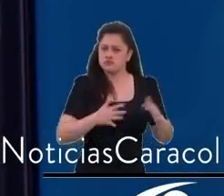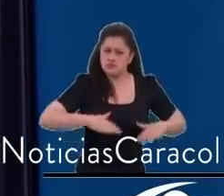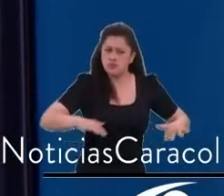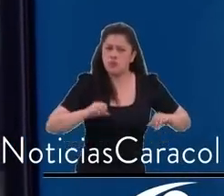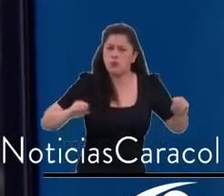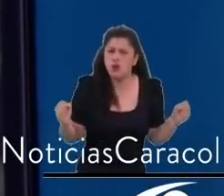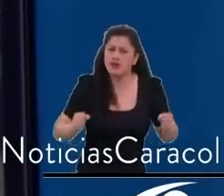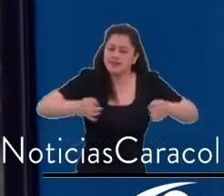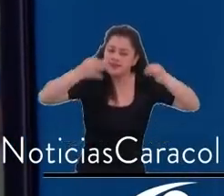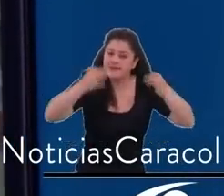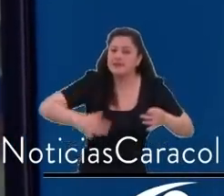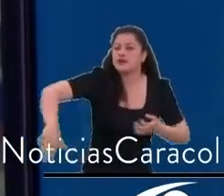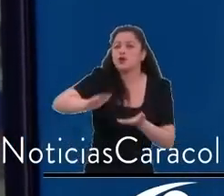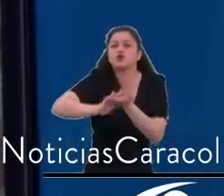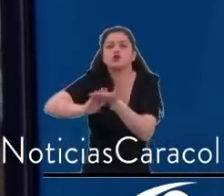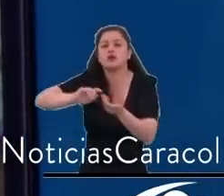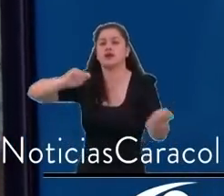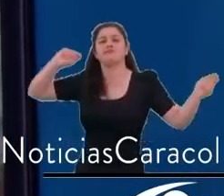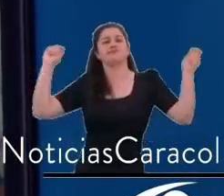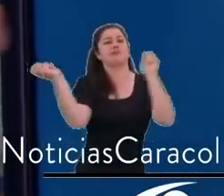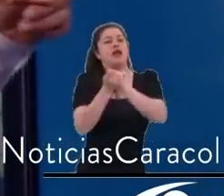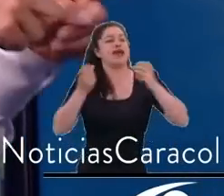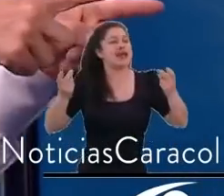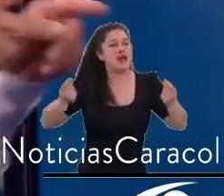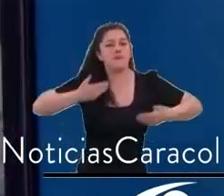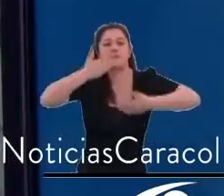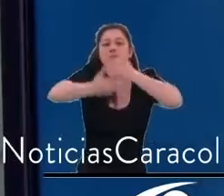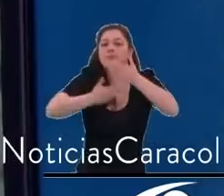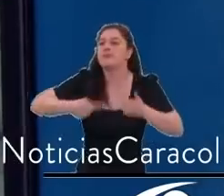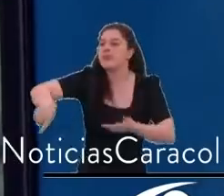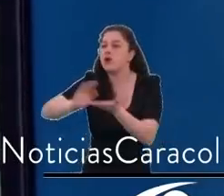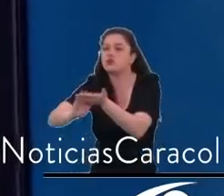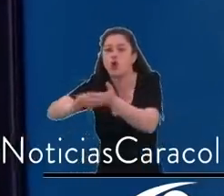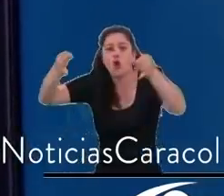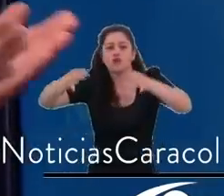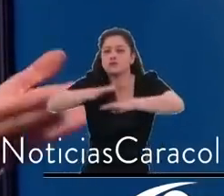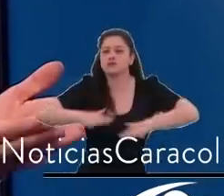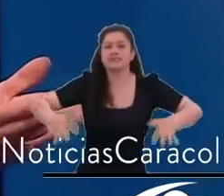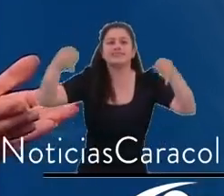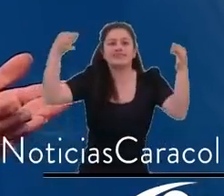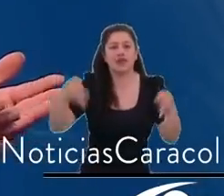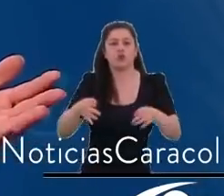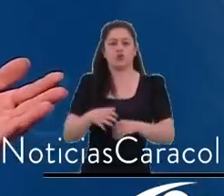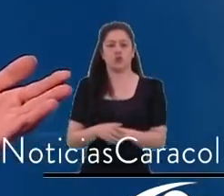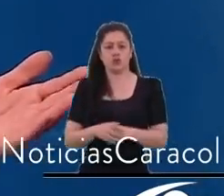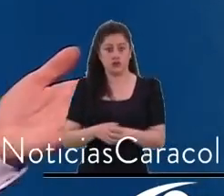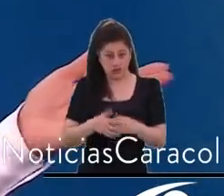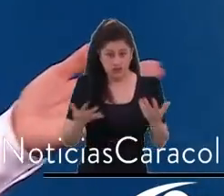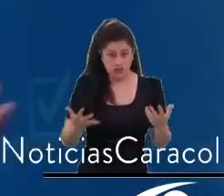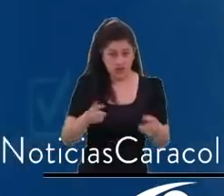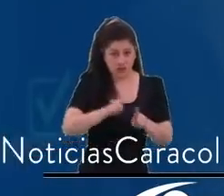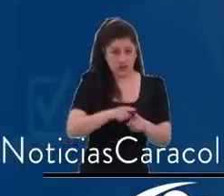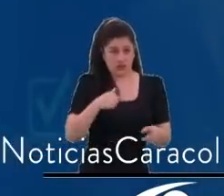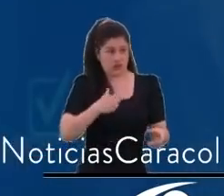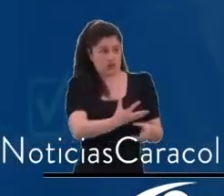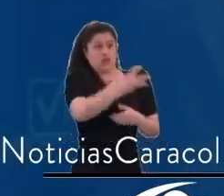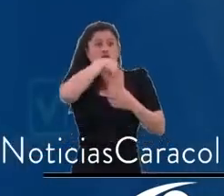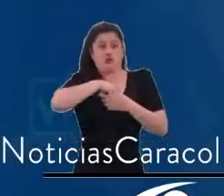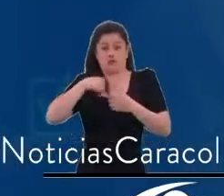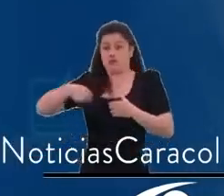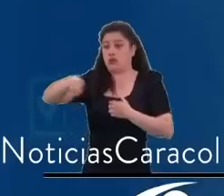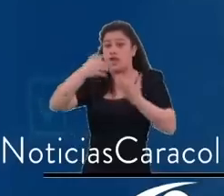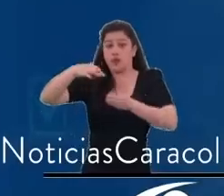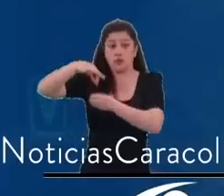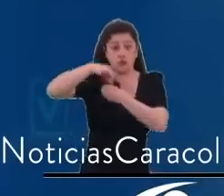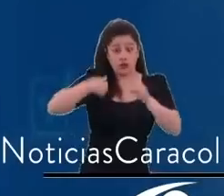necesitan trabajo. Para eso fue que nos eligieron, no para las peleas de políticos. Los concejales querían aprobar el POD. Los bogotanos les